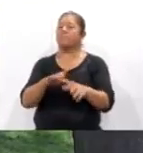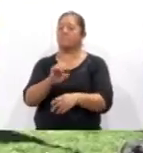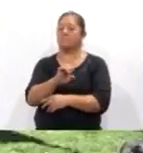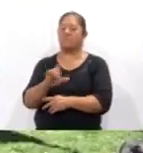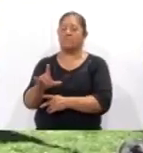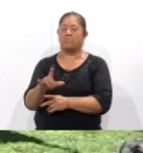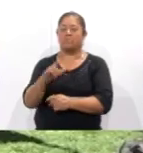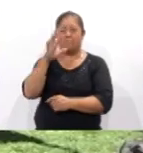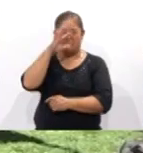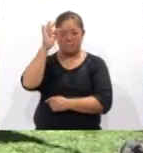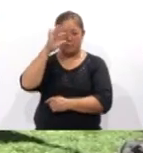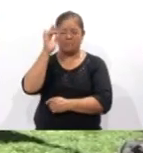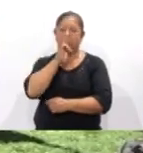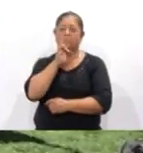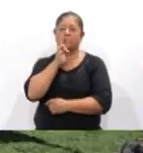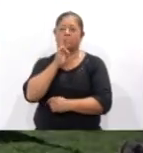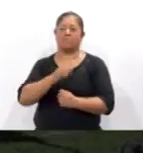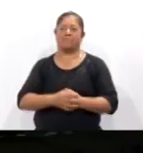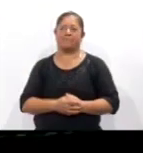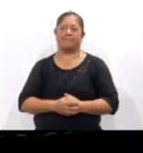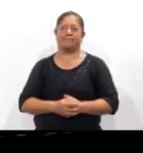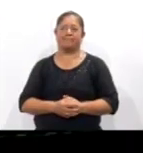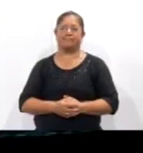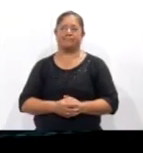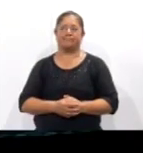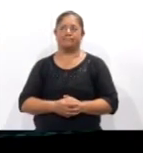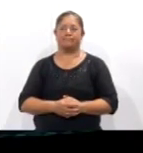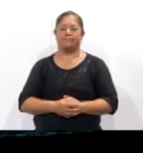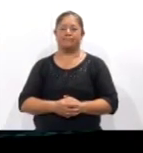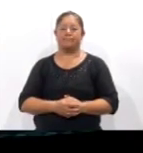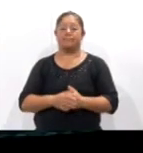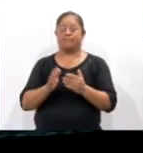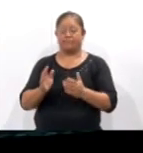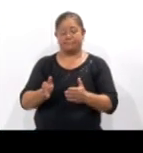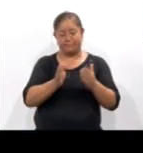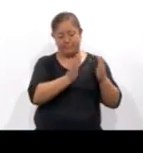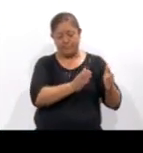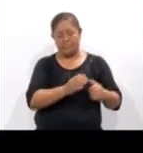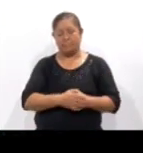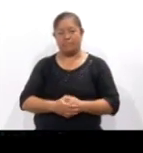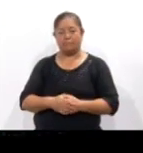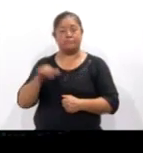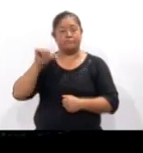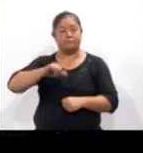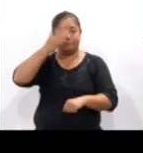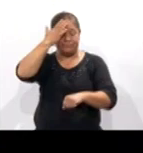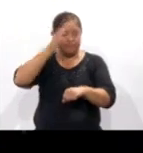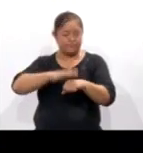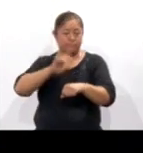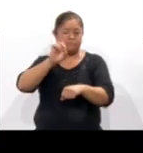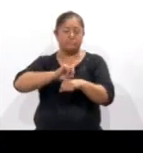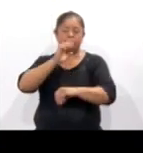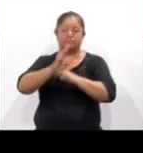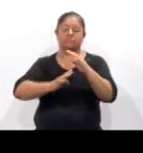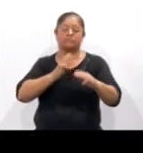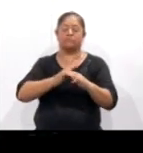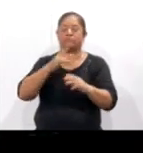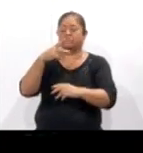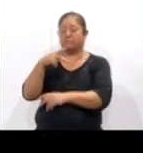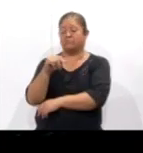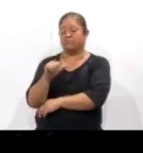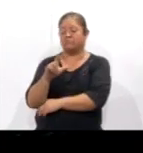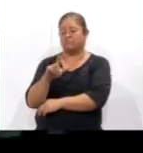Edith López, Coracid Noticias. En otra información, hoy se conmemora el Día Mundial del Paludismo,